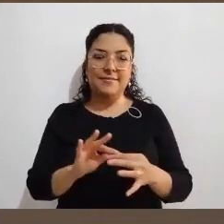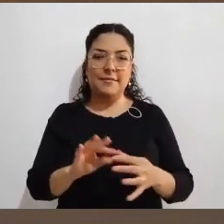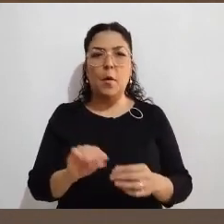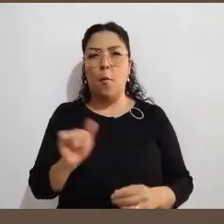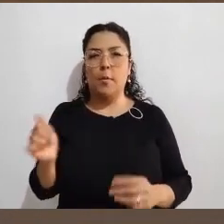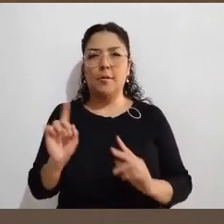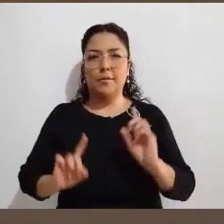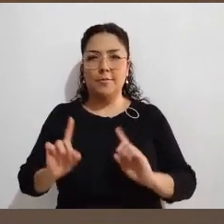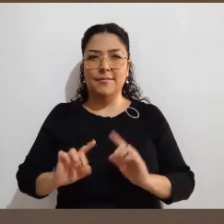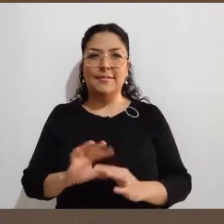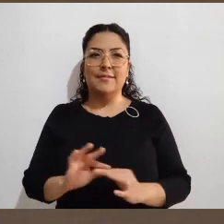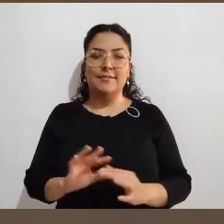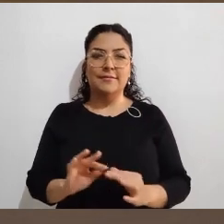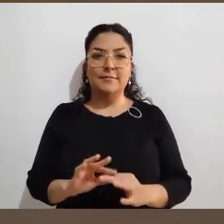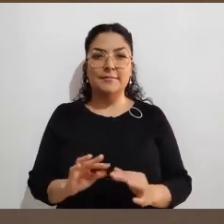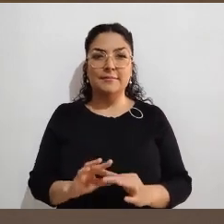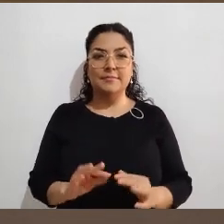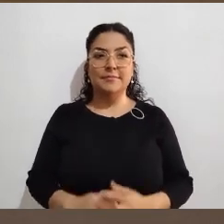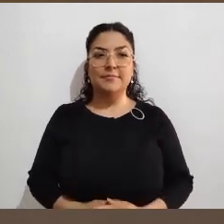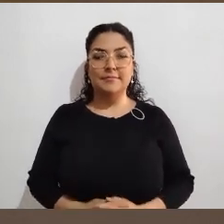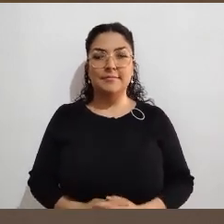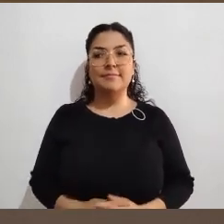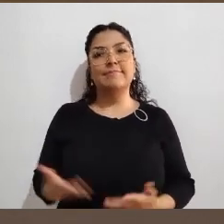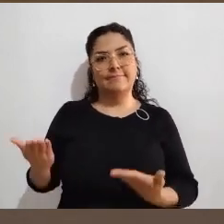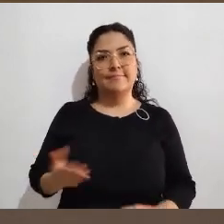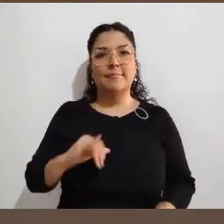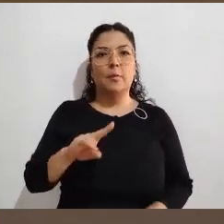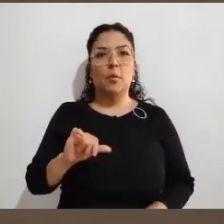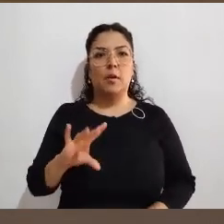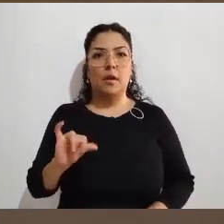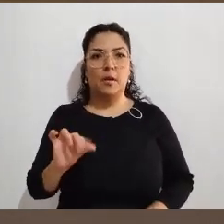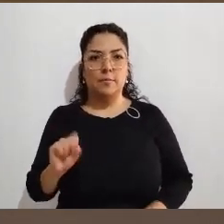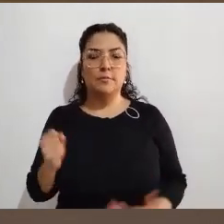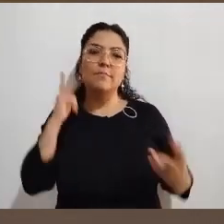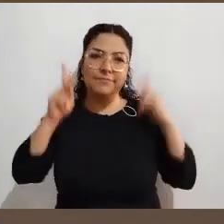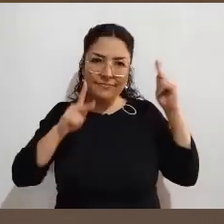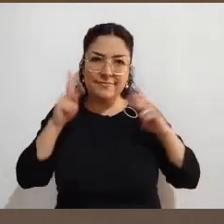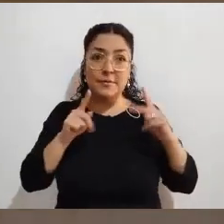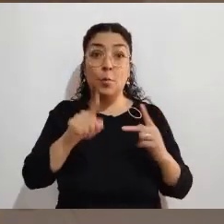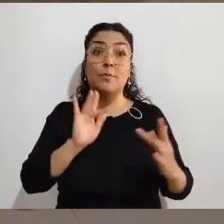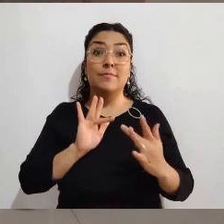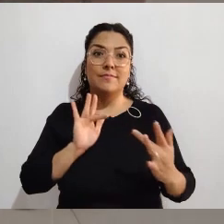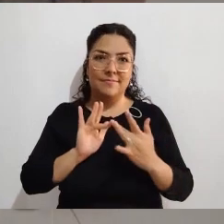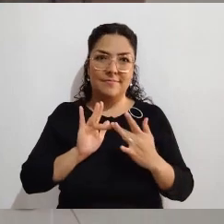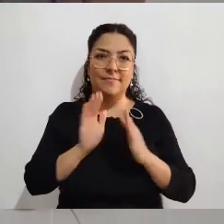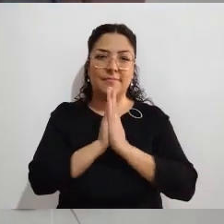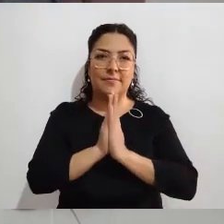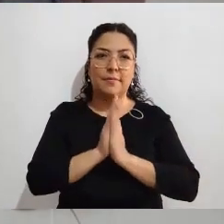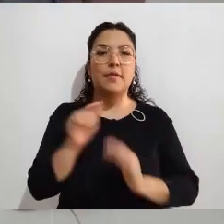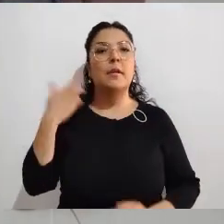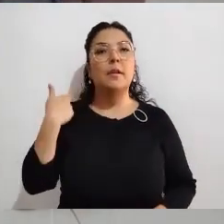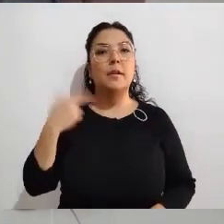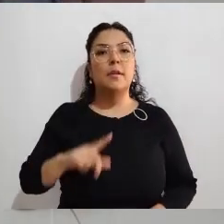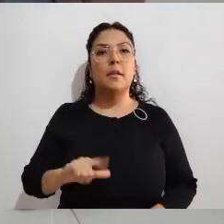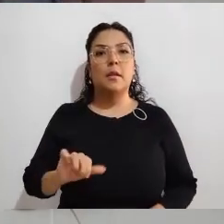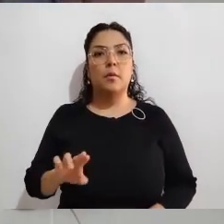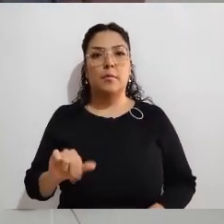a contestar esta y otras cuestiones más que quisiéramos preguntarle, aprovechar que está aquí con nosotros el consejero Juan Carlos Cisneros, no se vaya, está usted en La